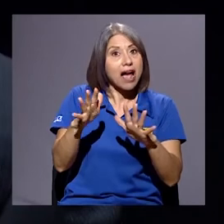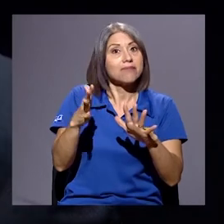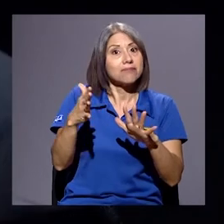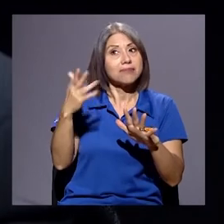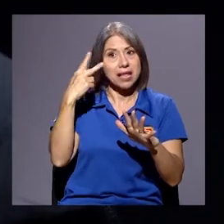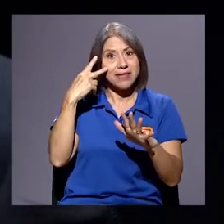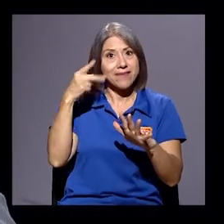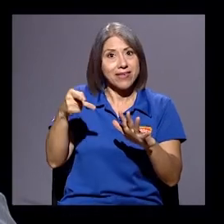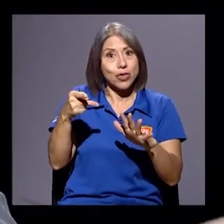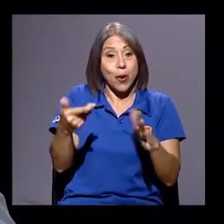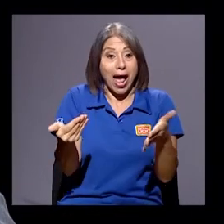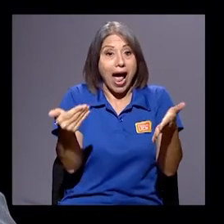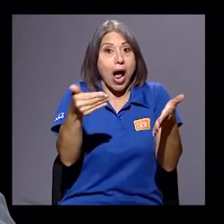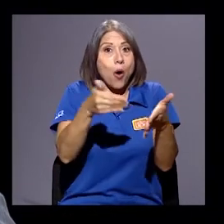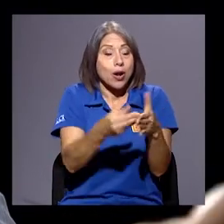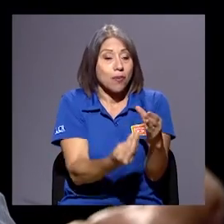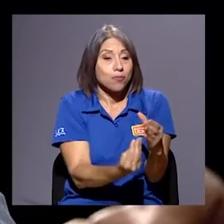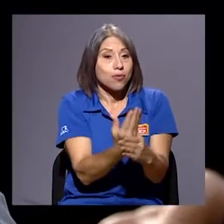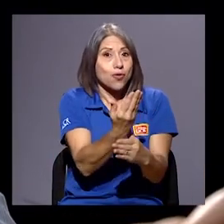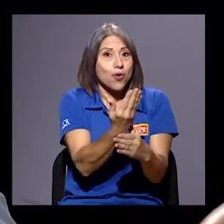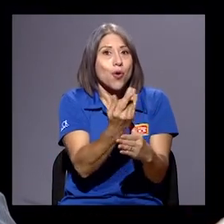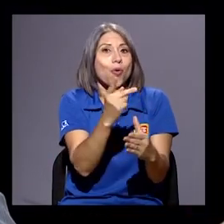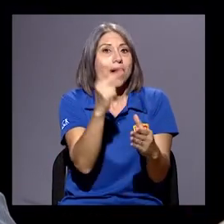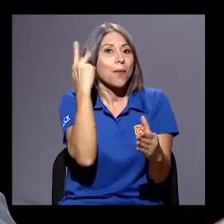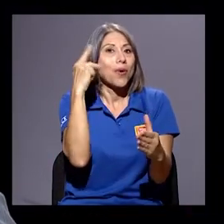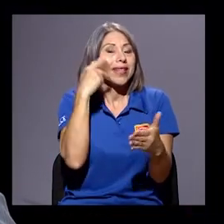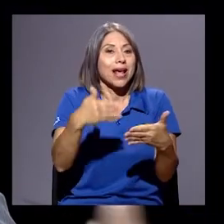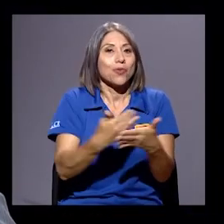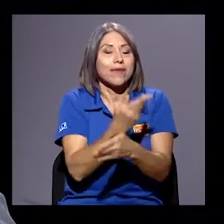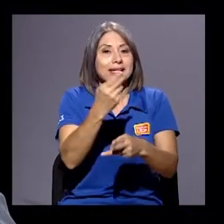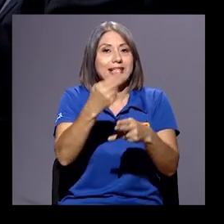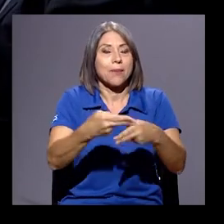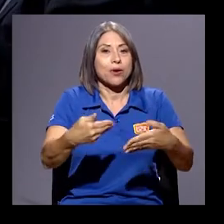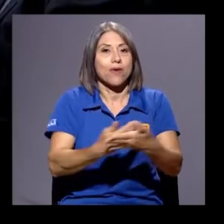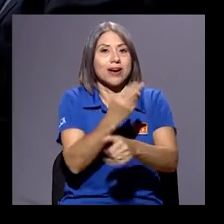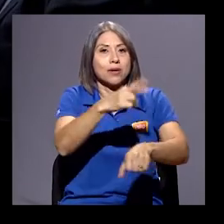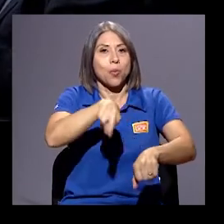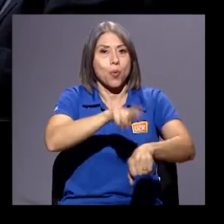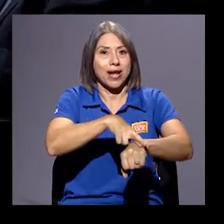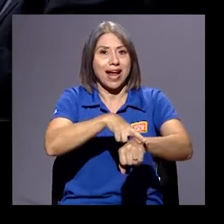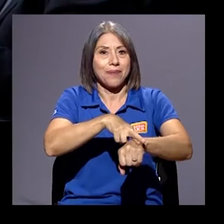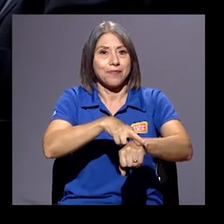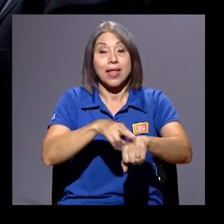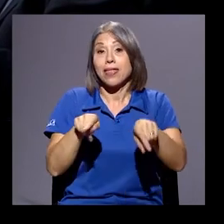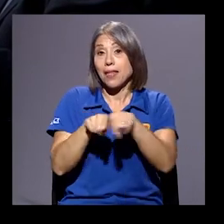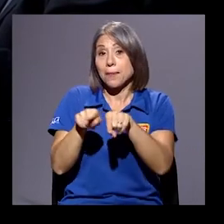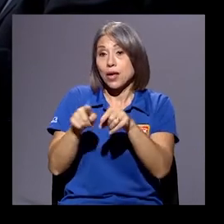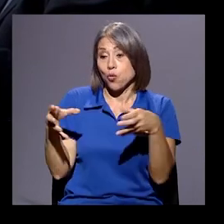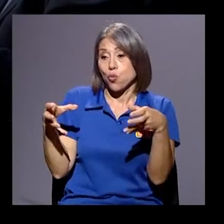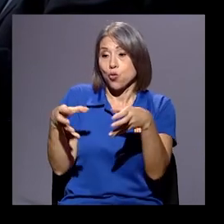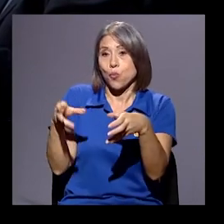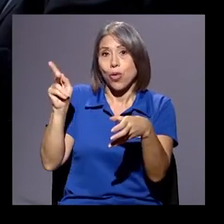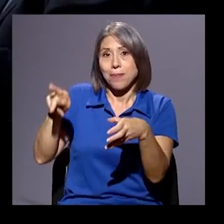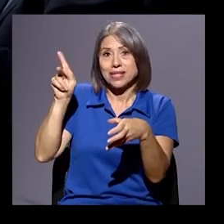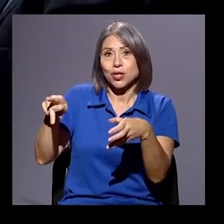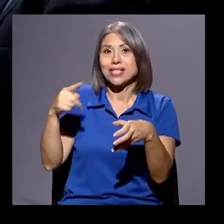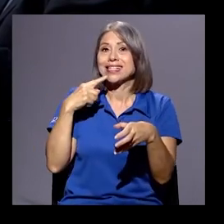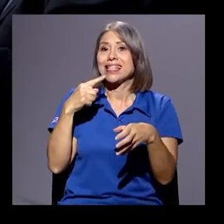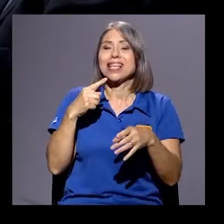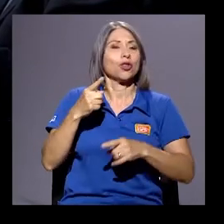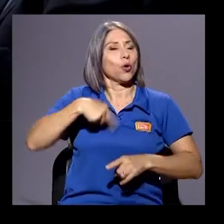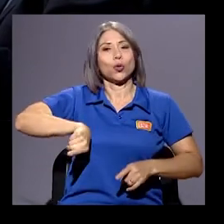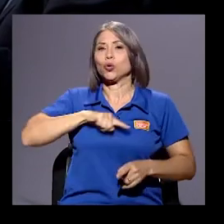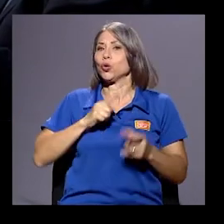una nueva república política que se llama nueva república. Un grupo de pastores está diciendo no queremos a ninguno de los nuestros en